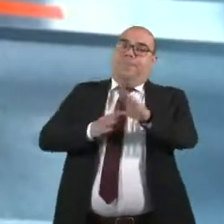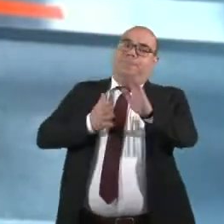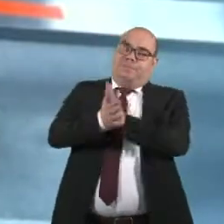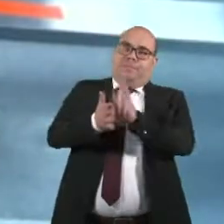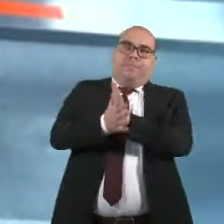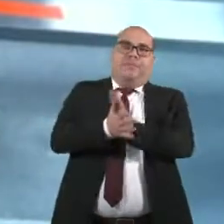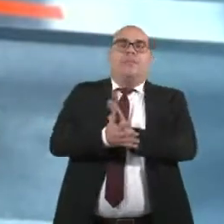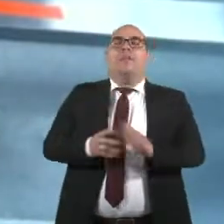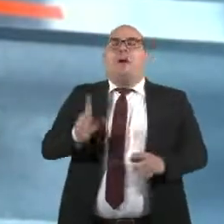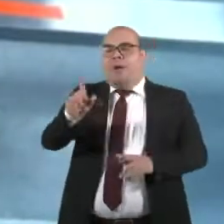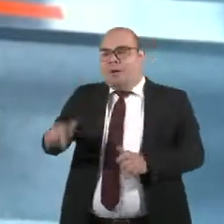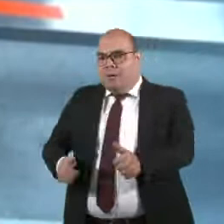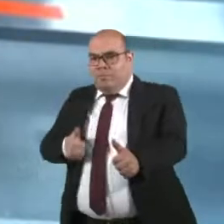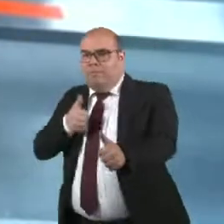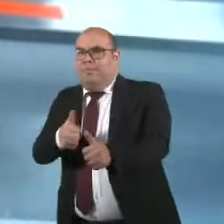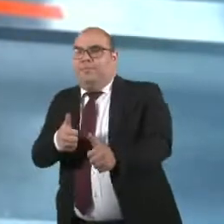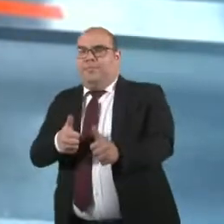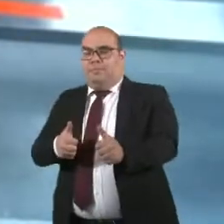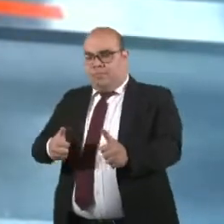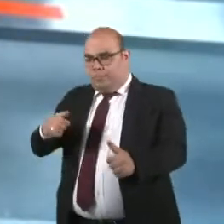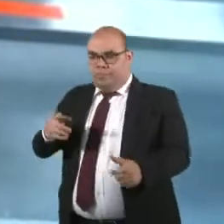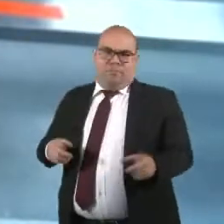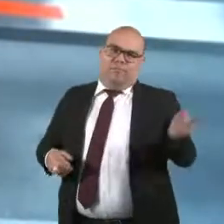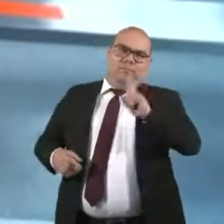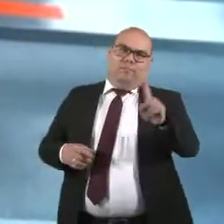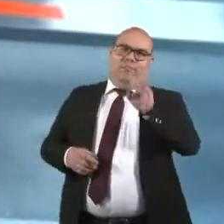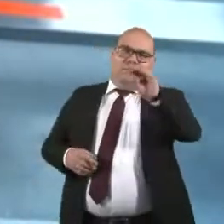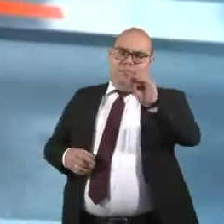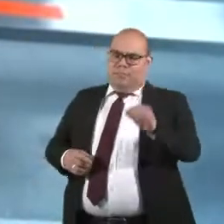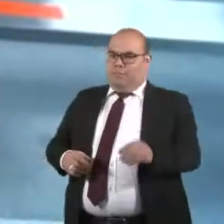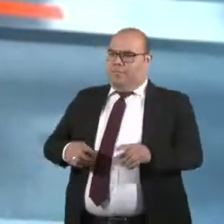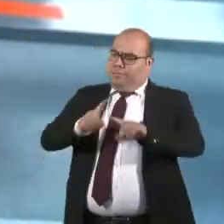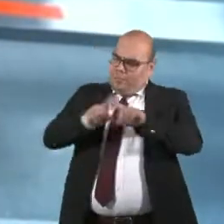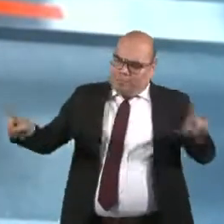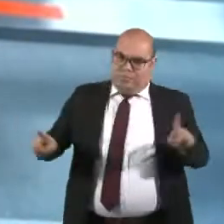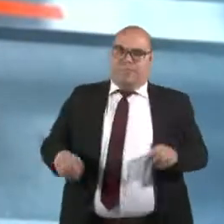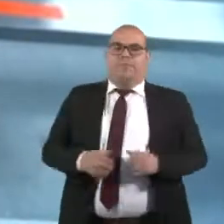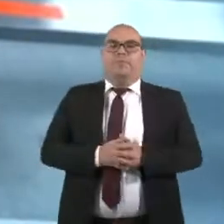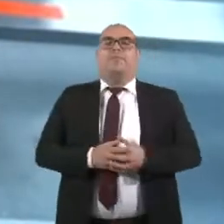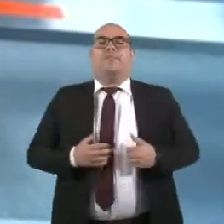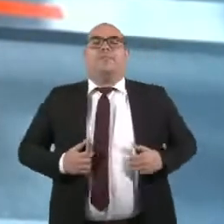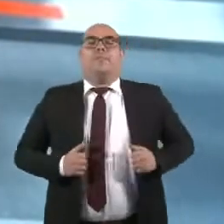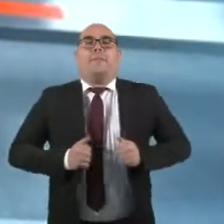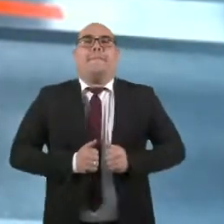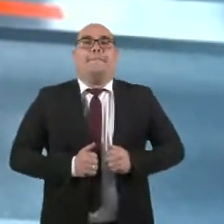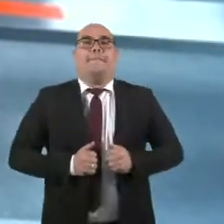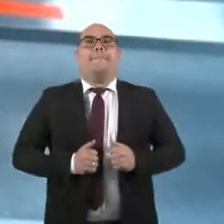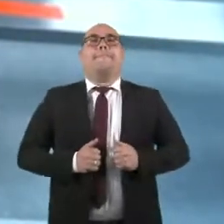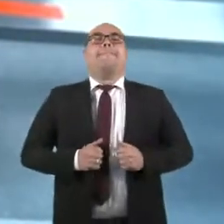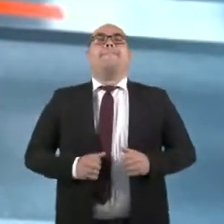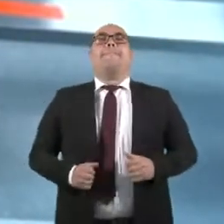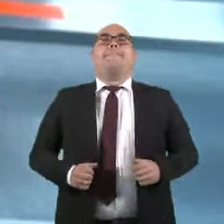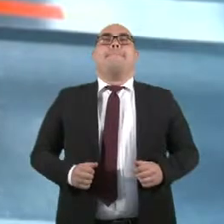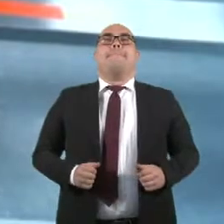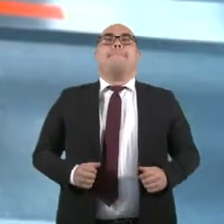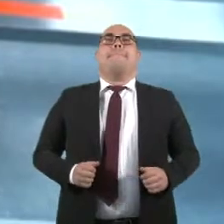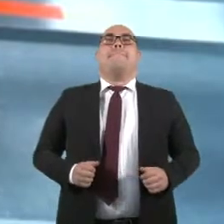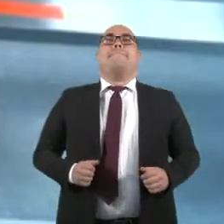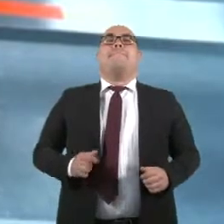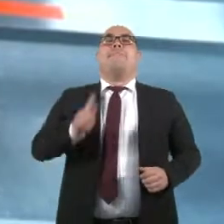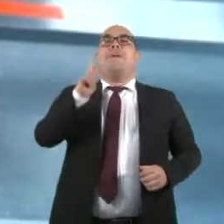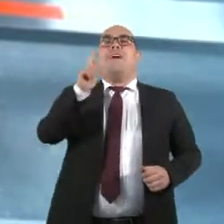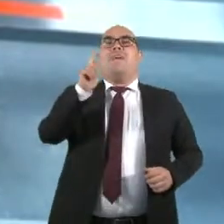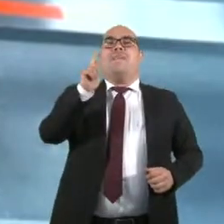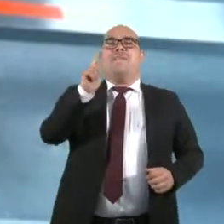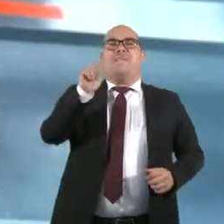paramilitares. Pero hay una enorme y gran diferencia en esa situación. Franquicias. La autodefensa